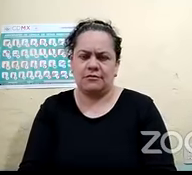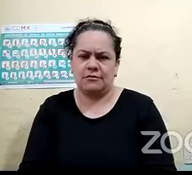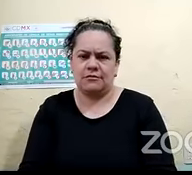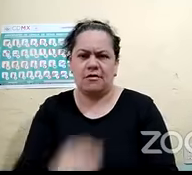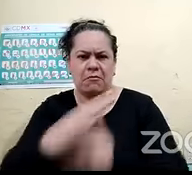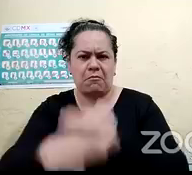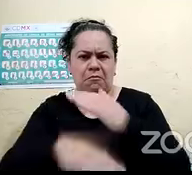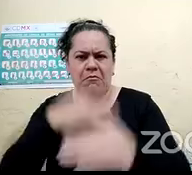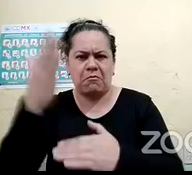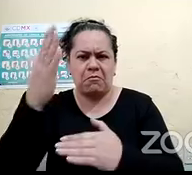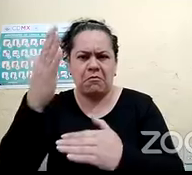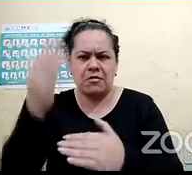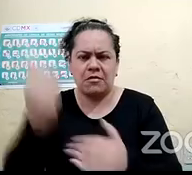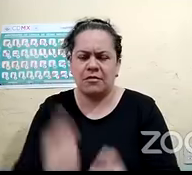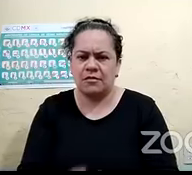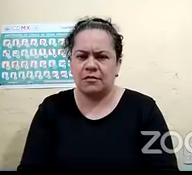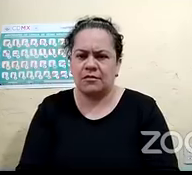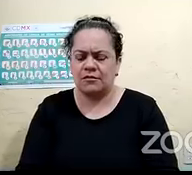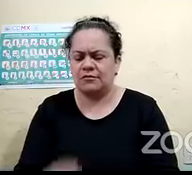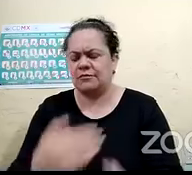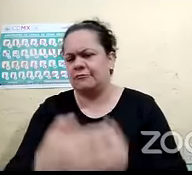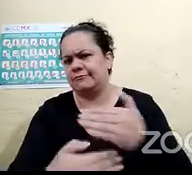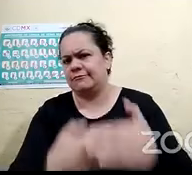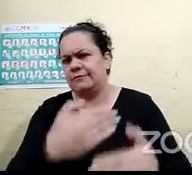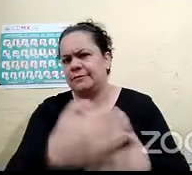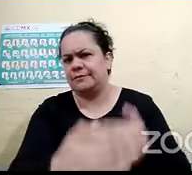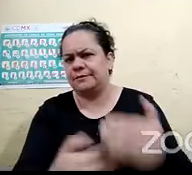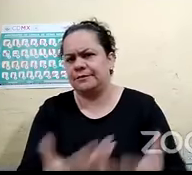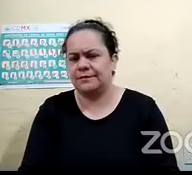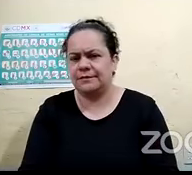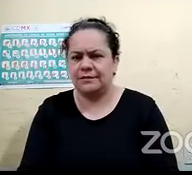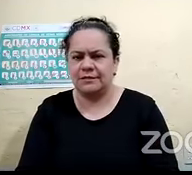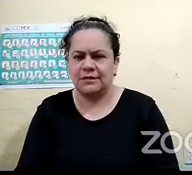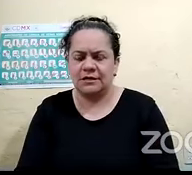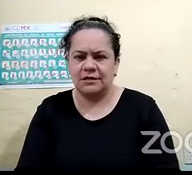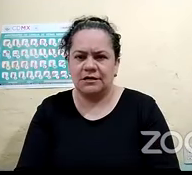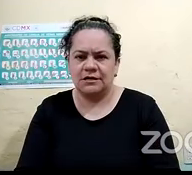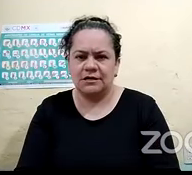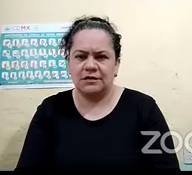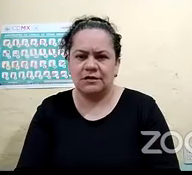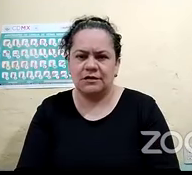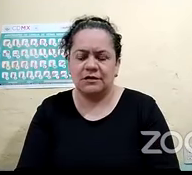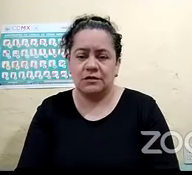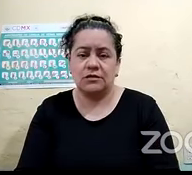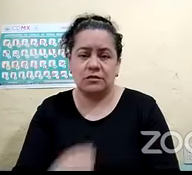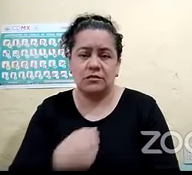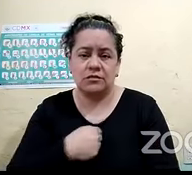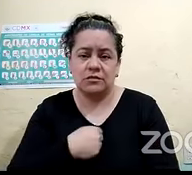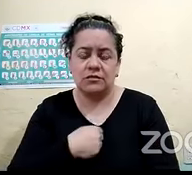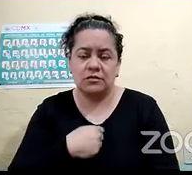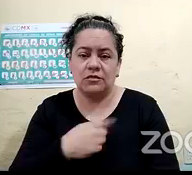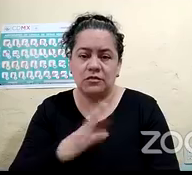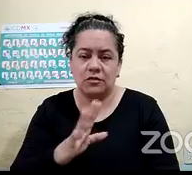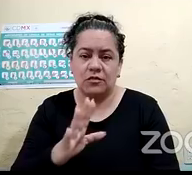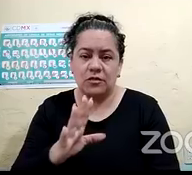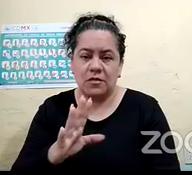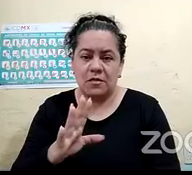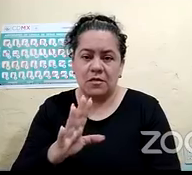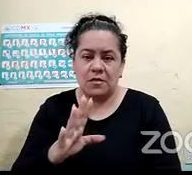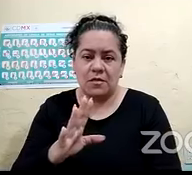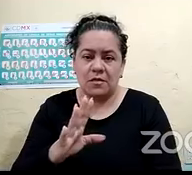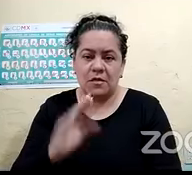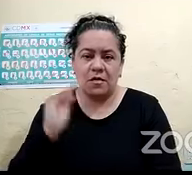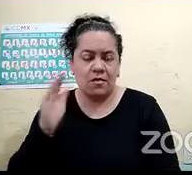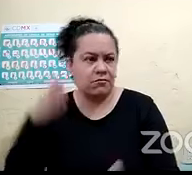Siempre tuve como, tuve y tengo las oportunidades que me ofrece la vida y que yo las aprovecho